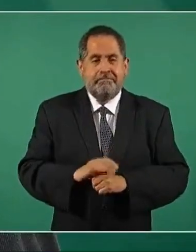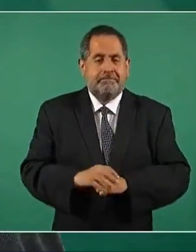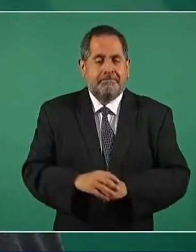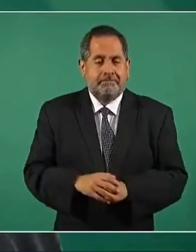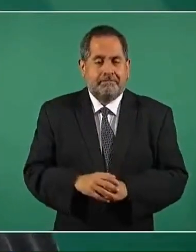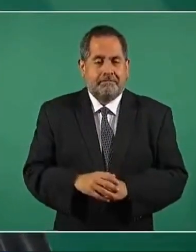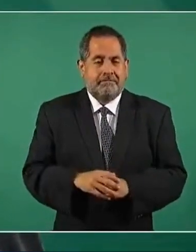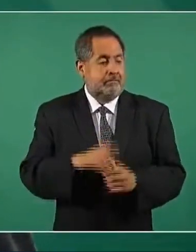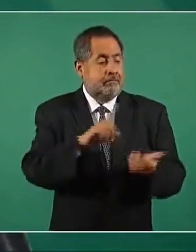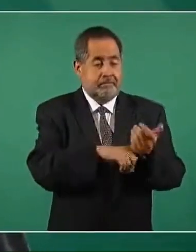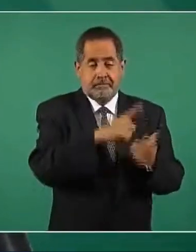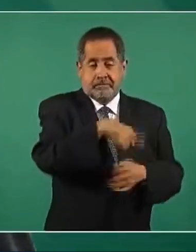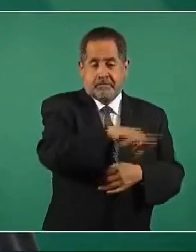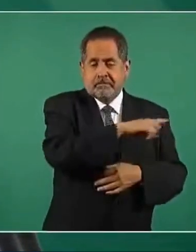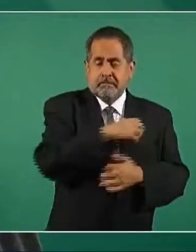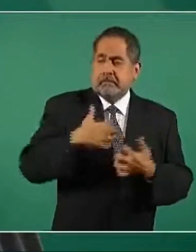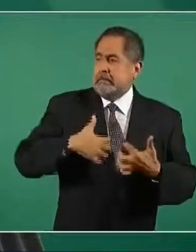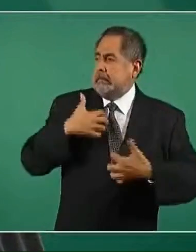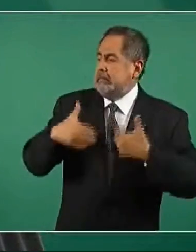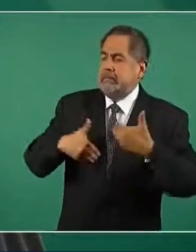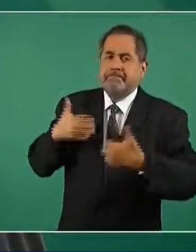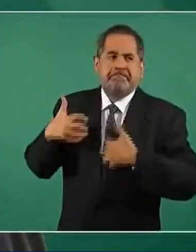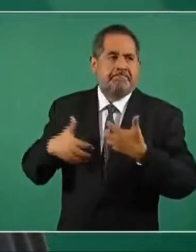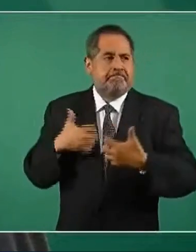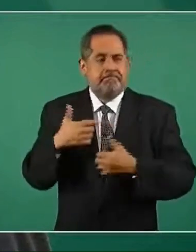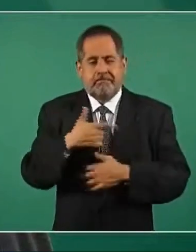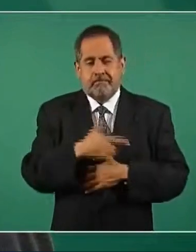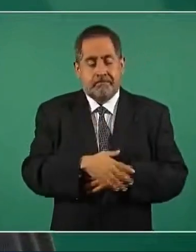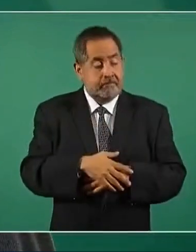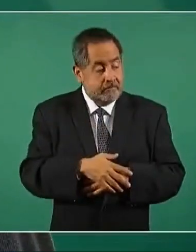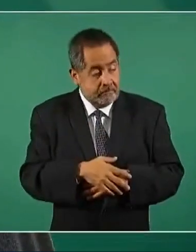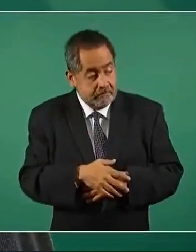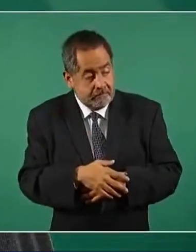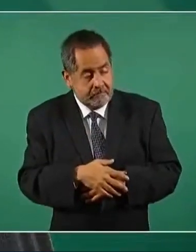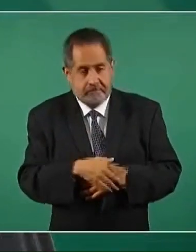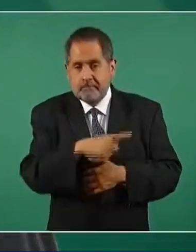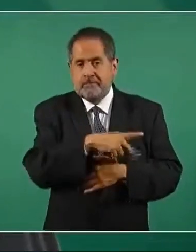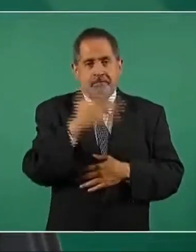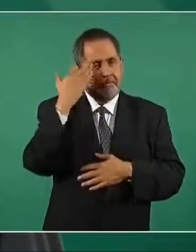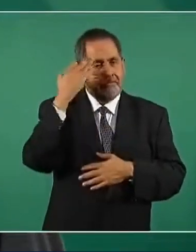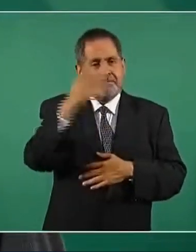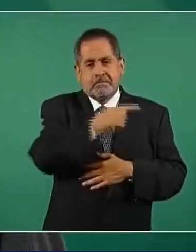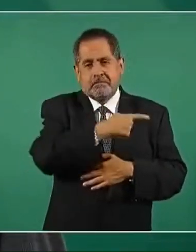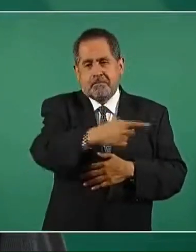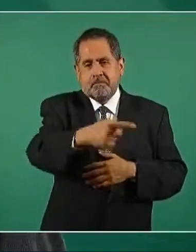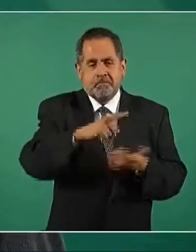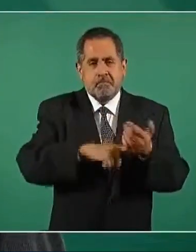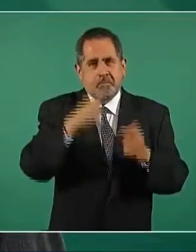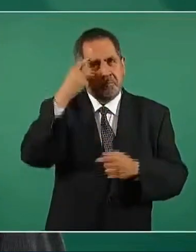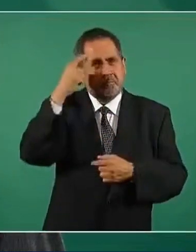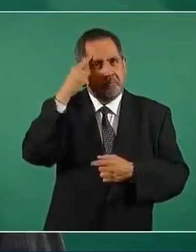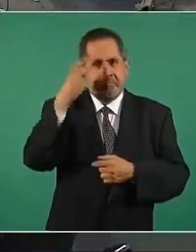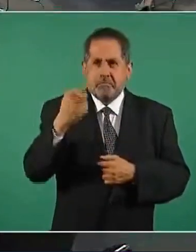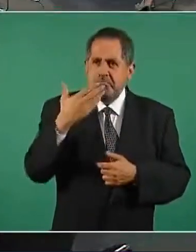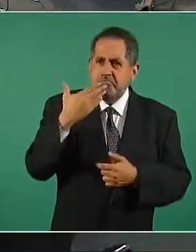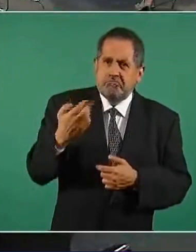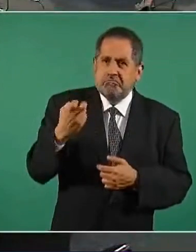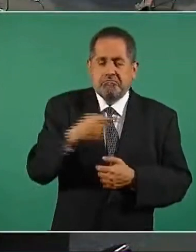porque pues ellos ya tienen tiempo, ya tienen mucho tiempo que no piensan en estas cosas.